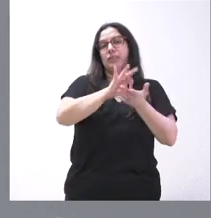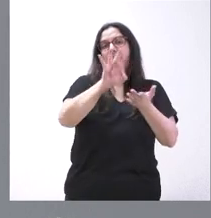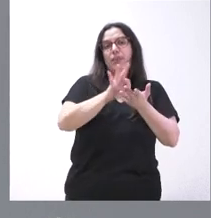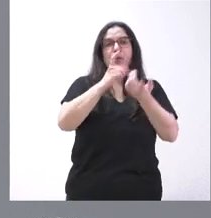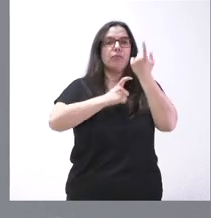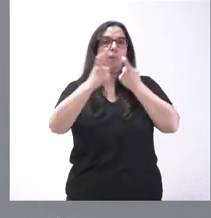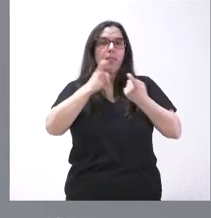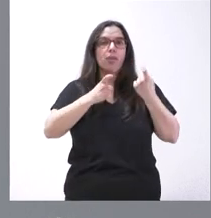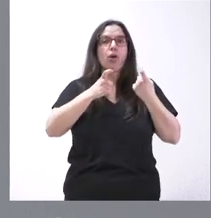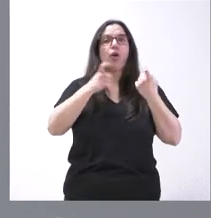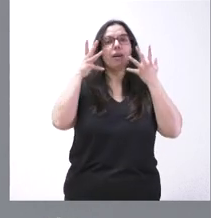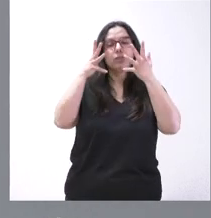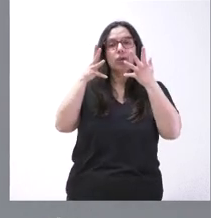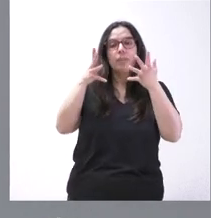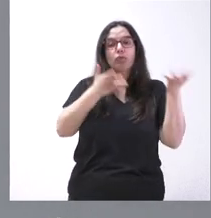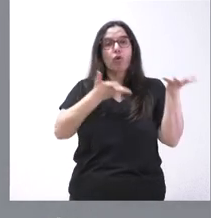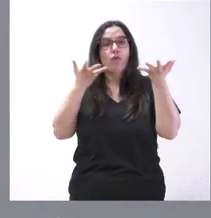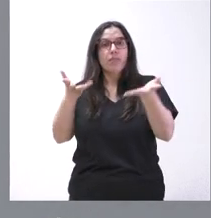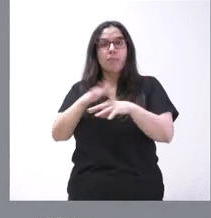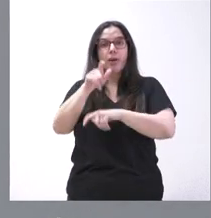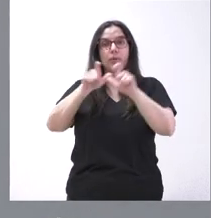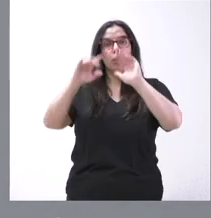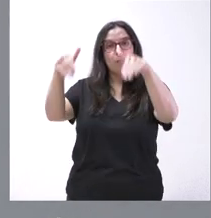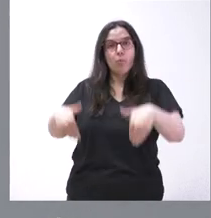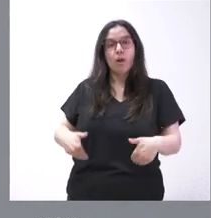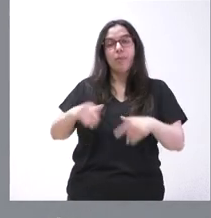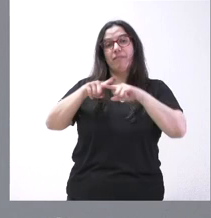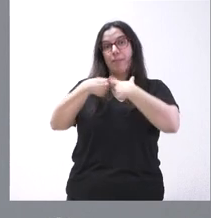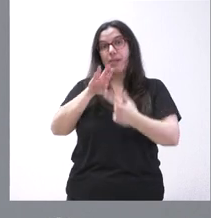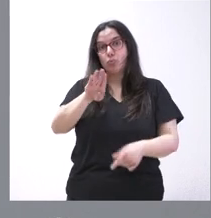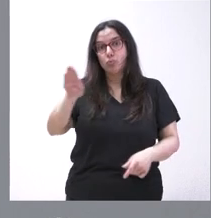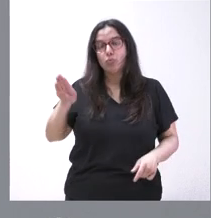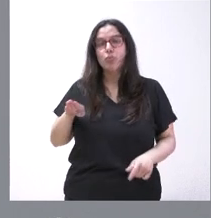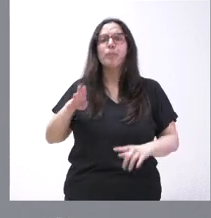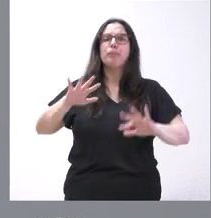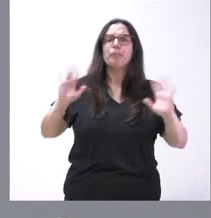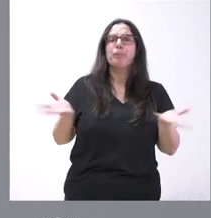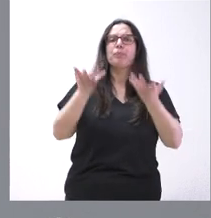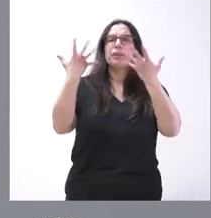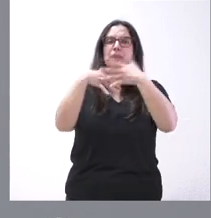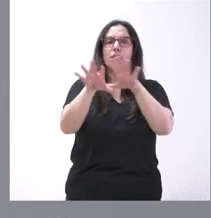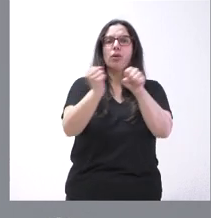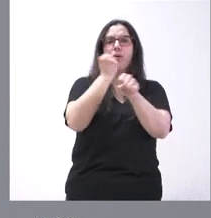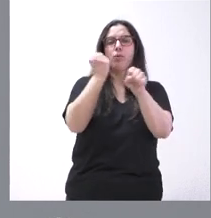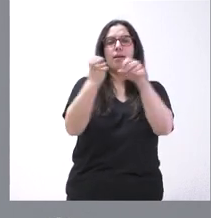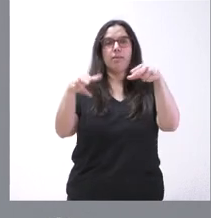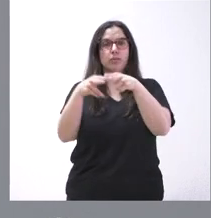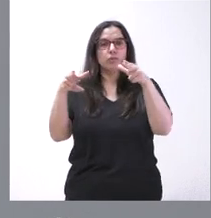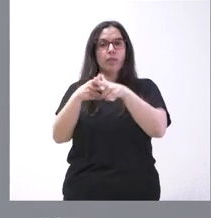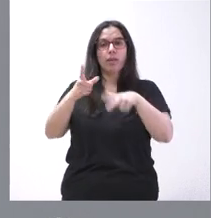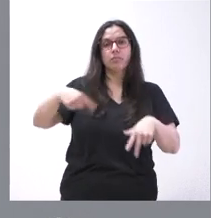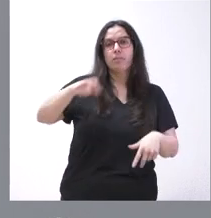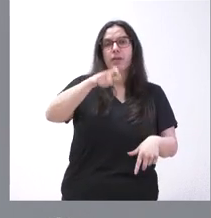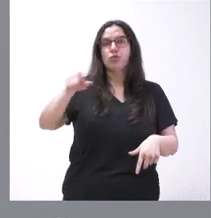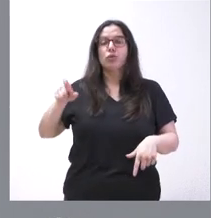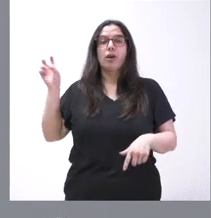información y asesoramiento a los emigrantes retornados y a sus familias. Se potencia la integración laboral y social de estos nuevos